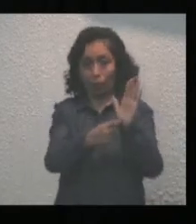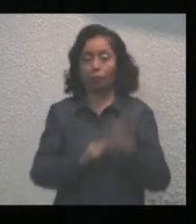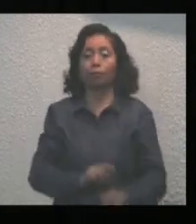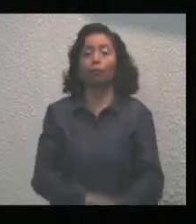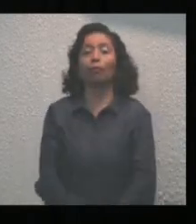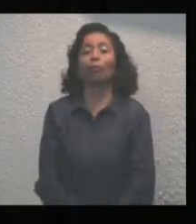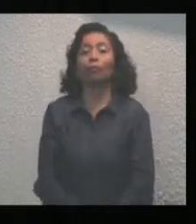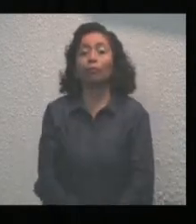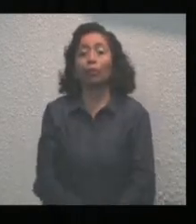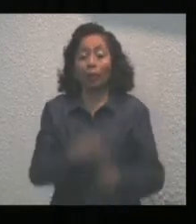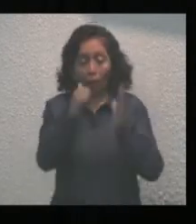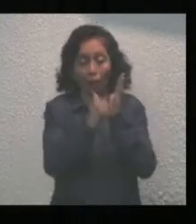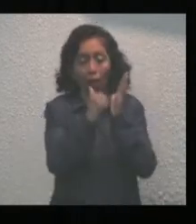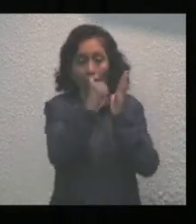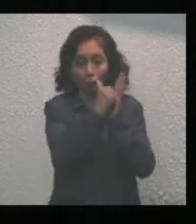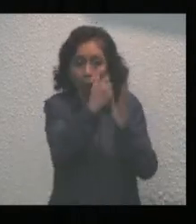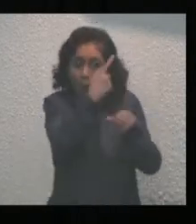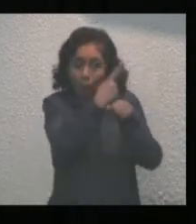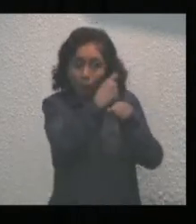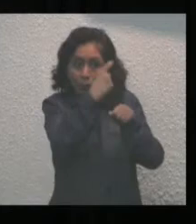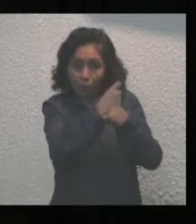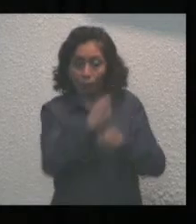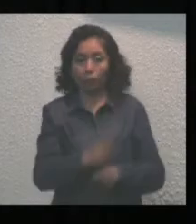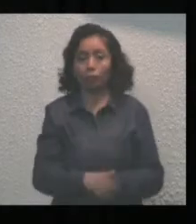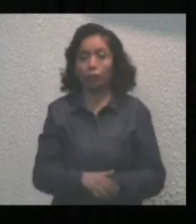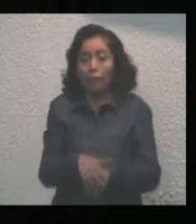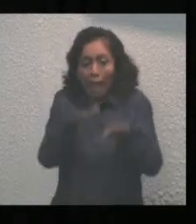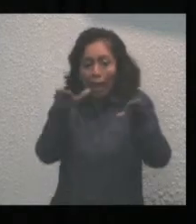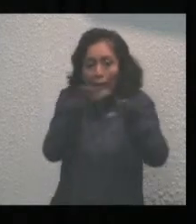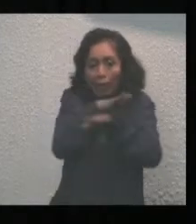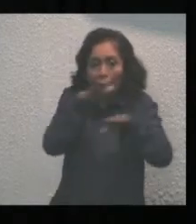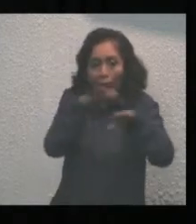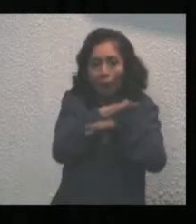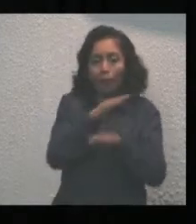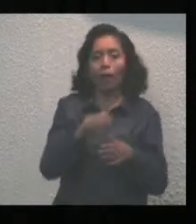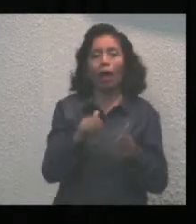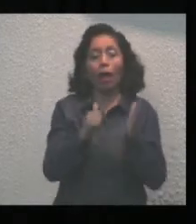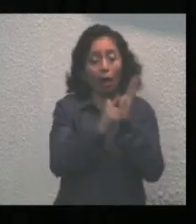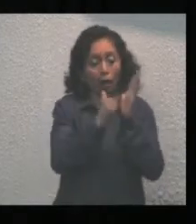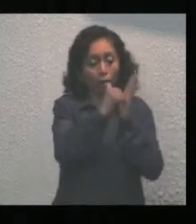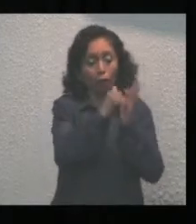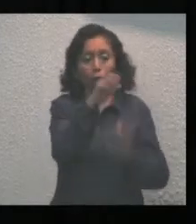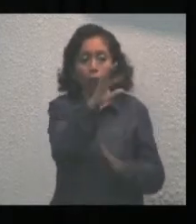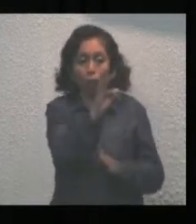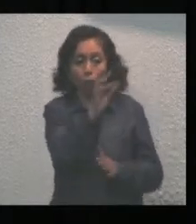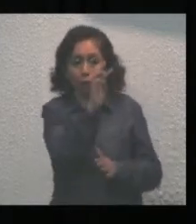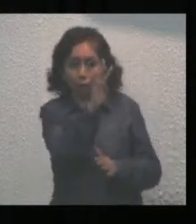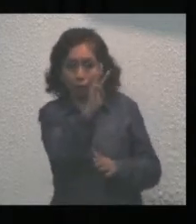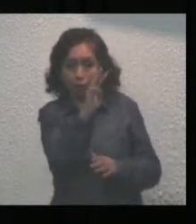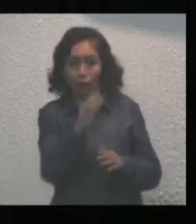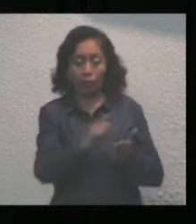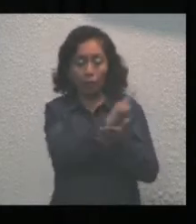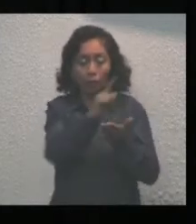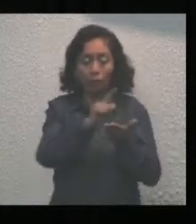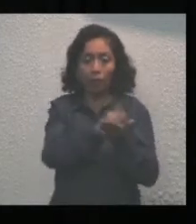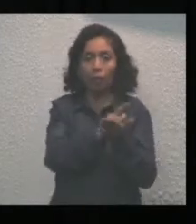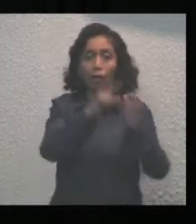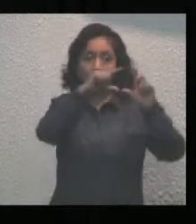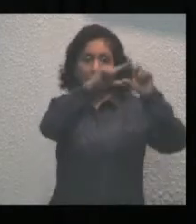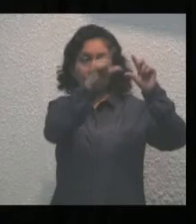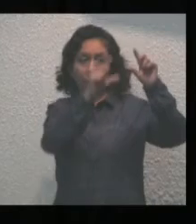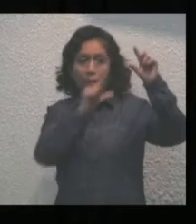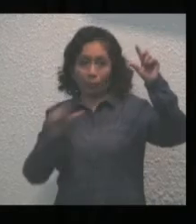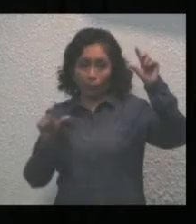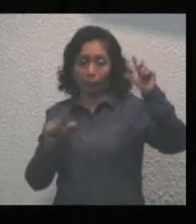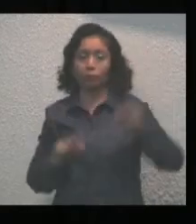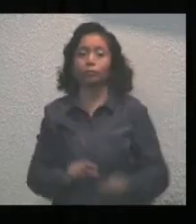Artículo primero. Se reforma el artículo 43 de la Constitución de los Estados